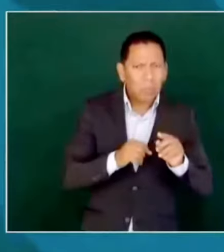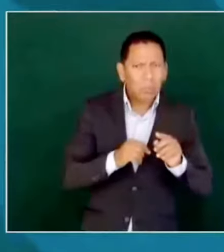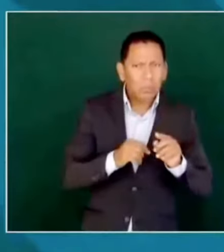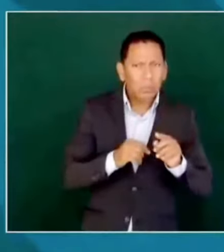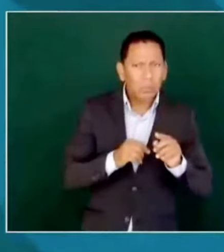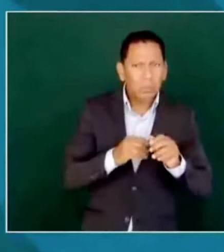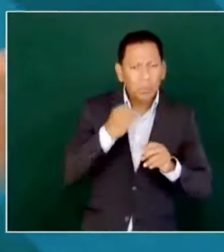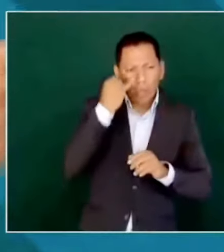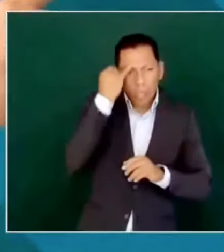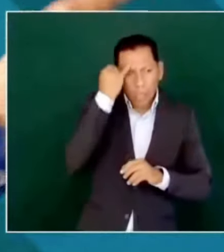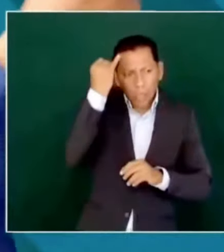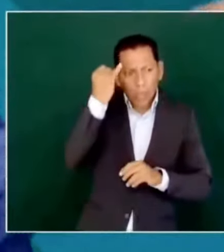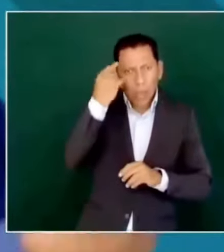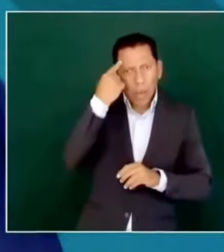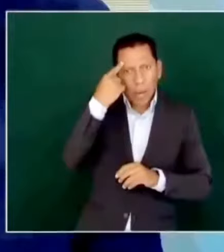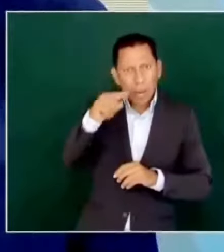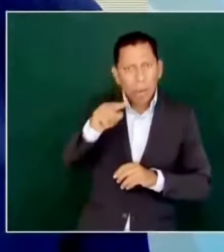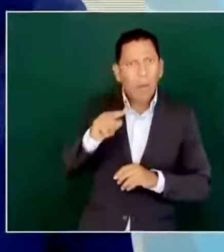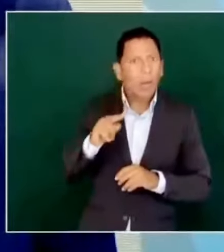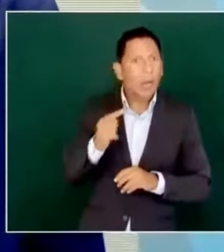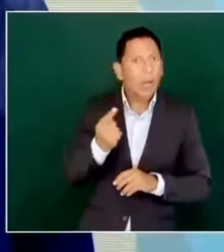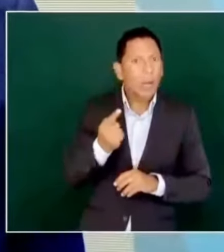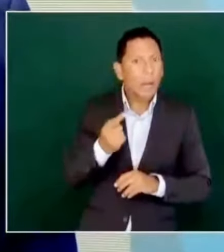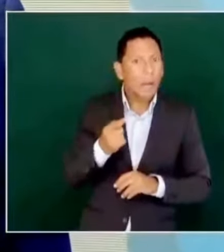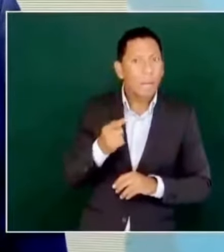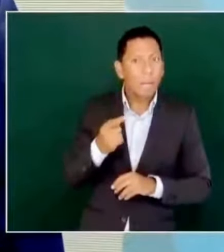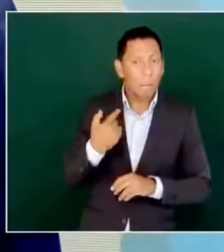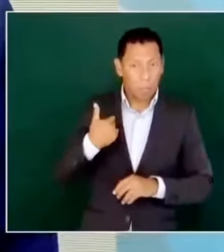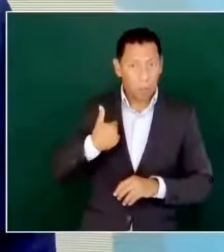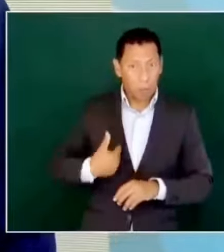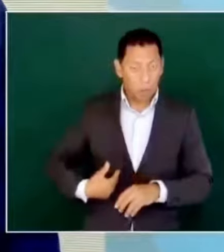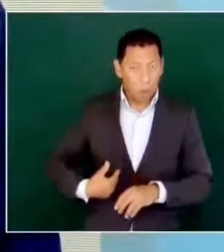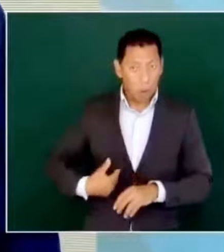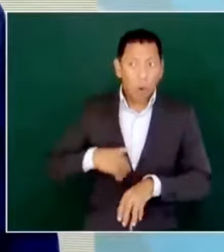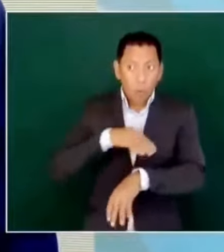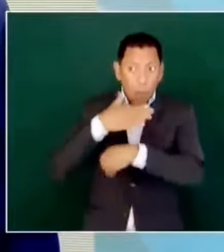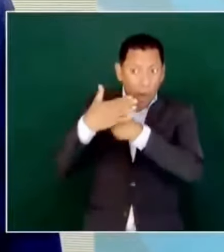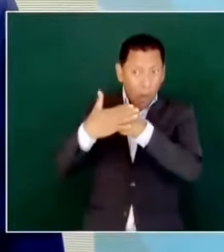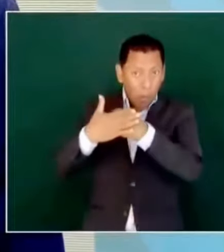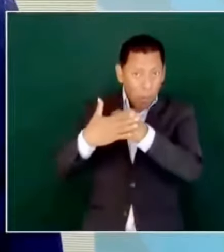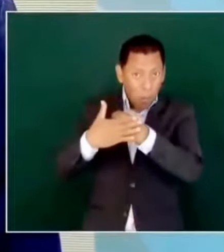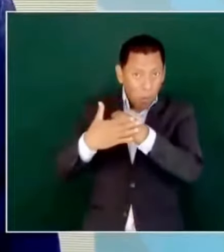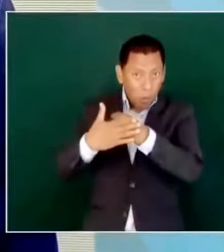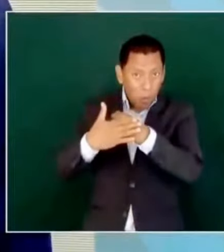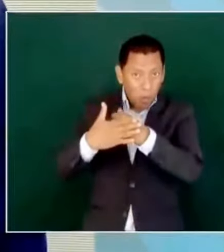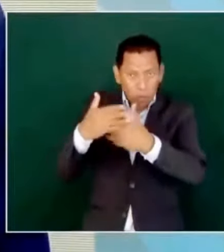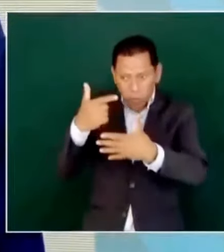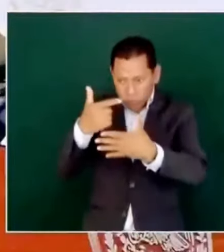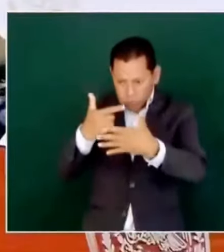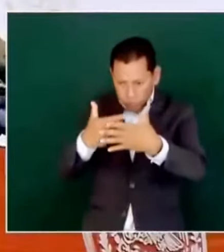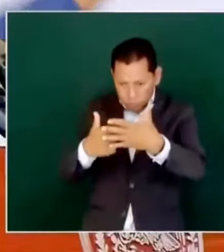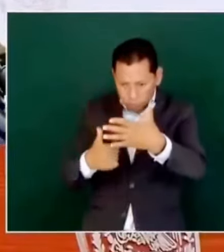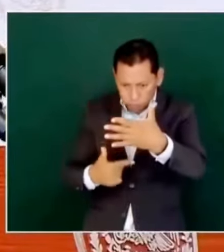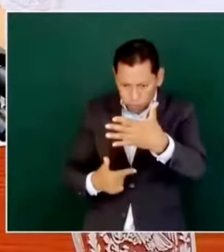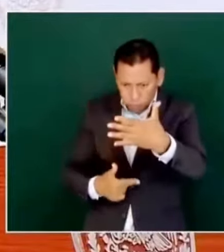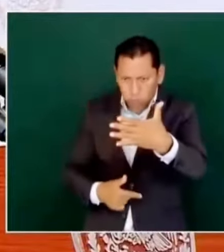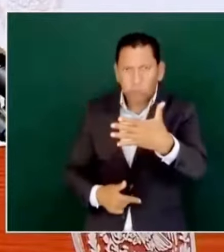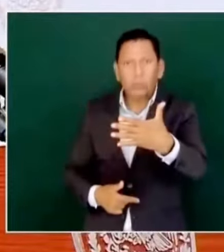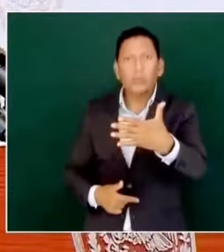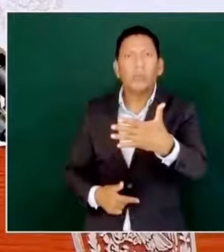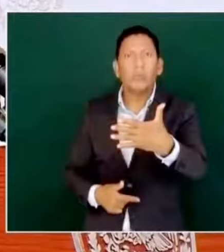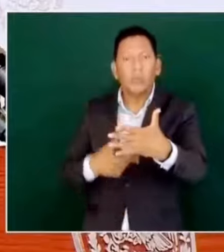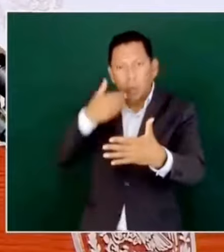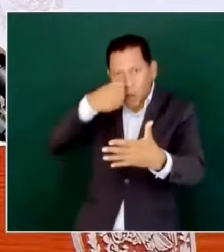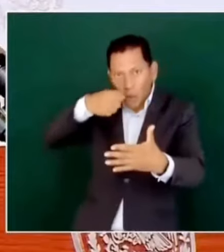para que yo no apareciera en la boleta como candidato a la presidencia